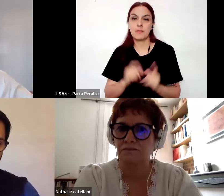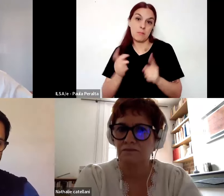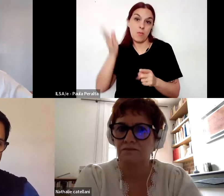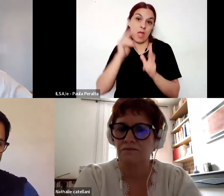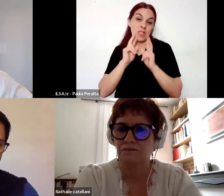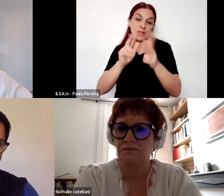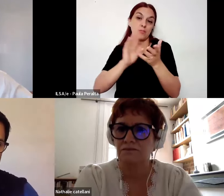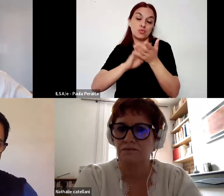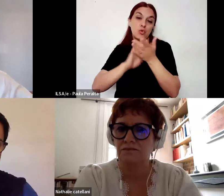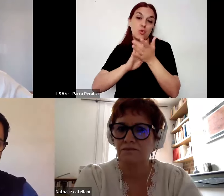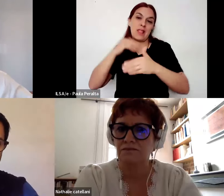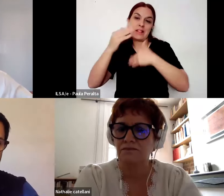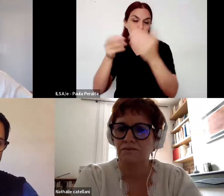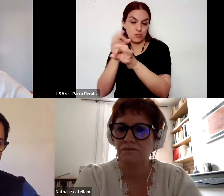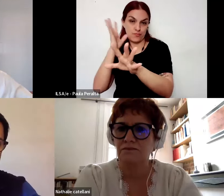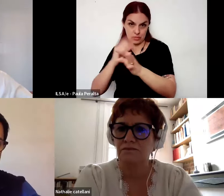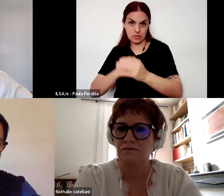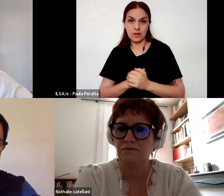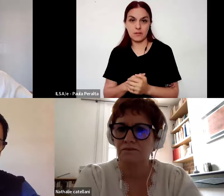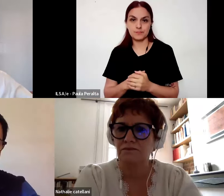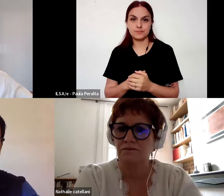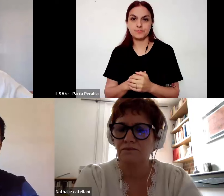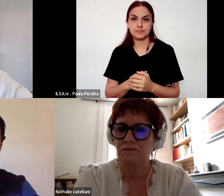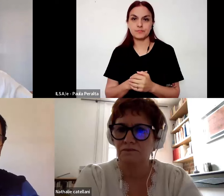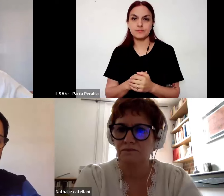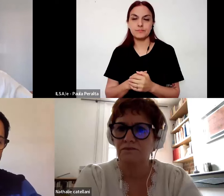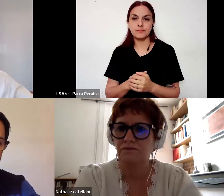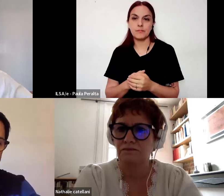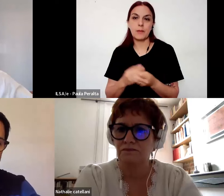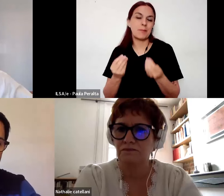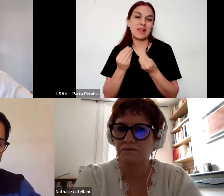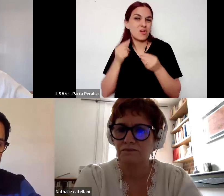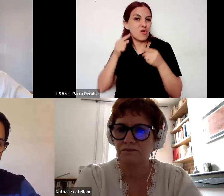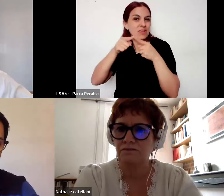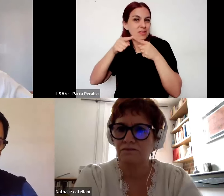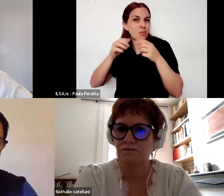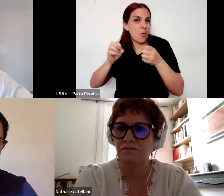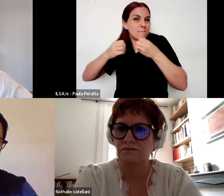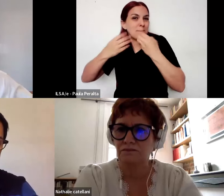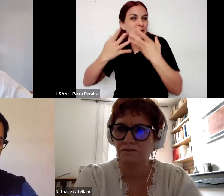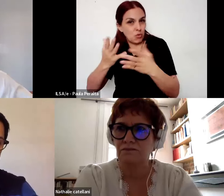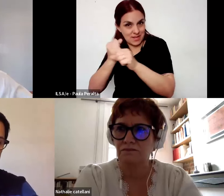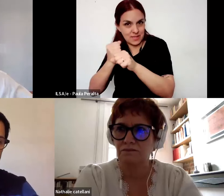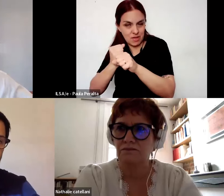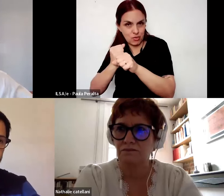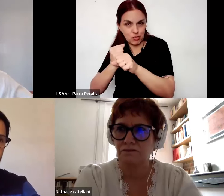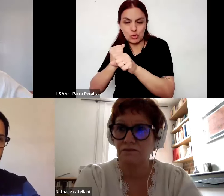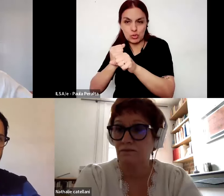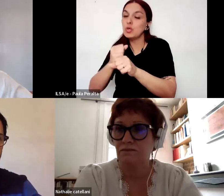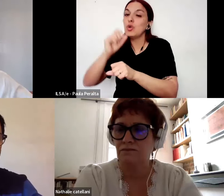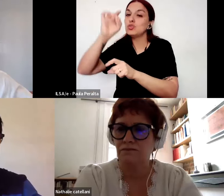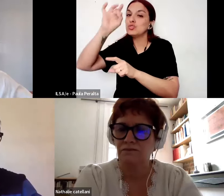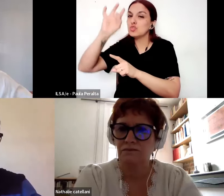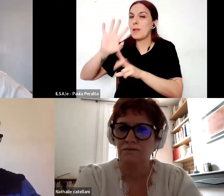profesional para la mejora de la práctica pero no solamente en